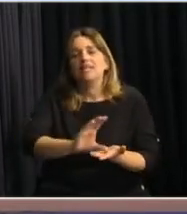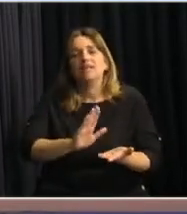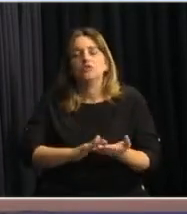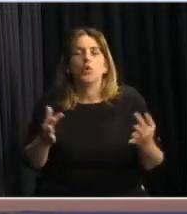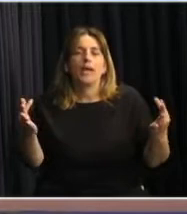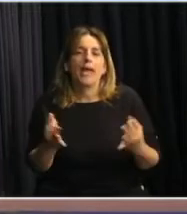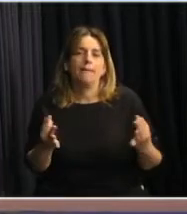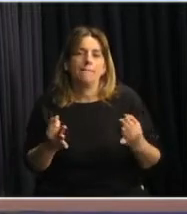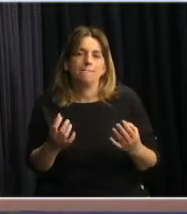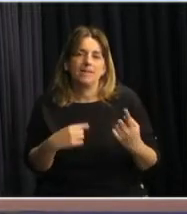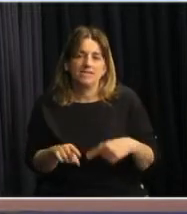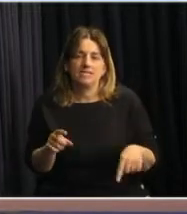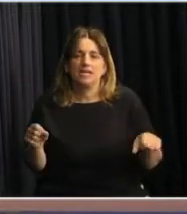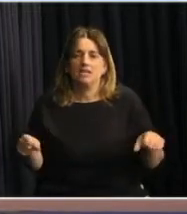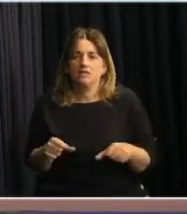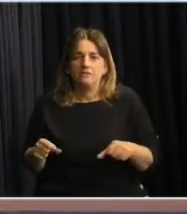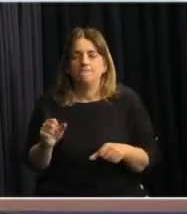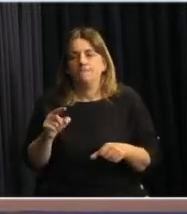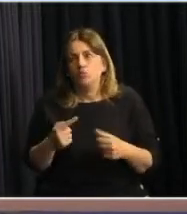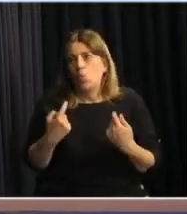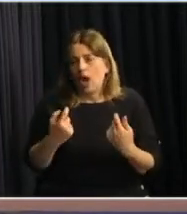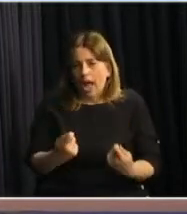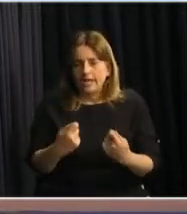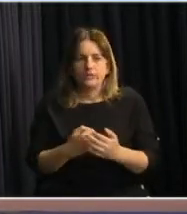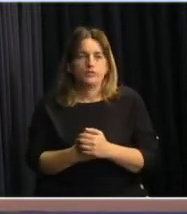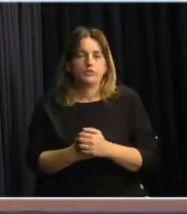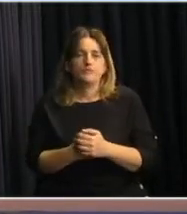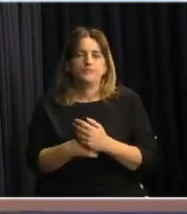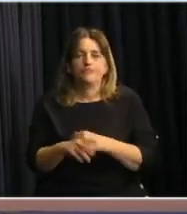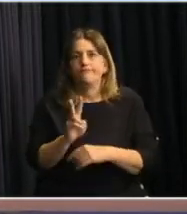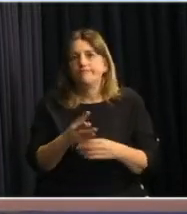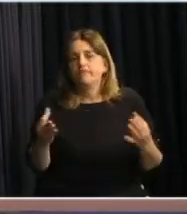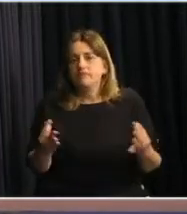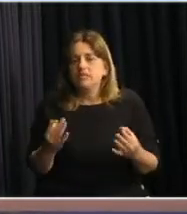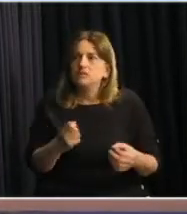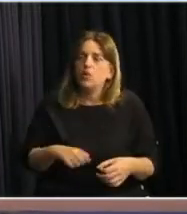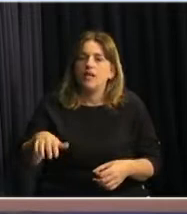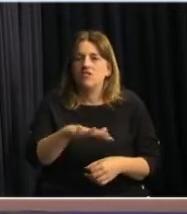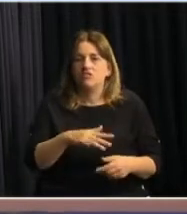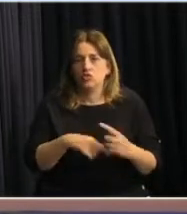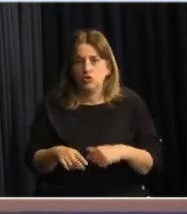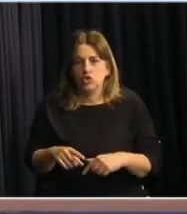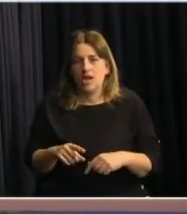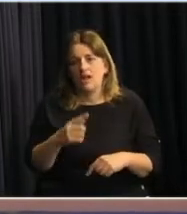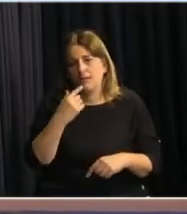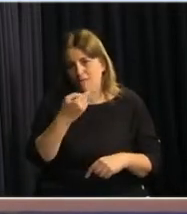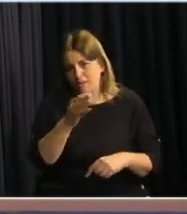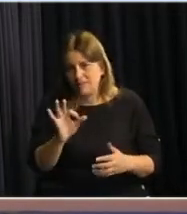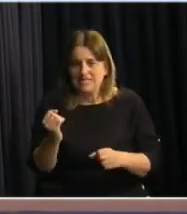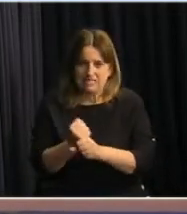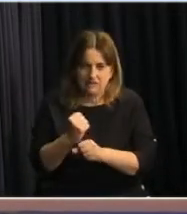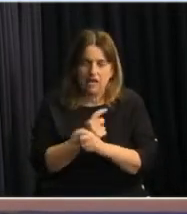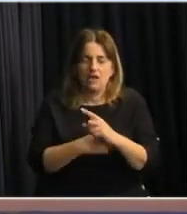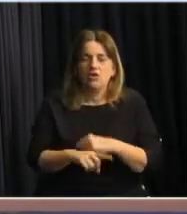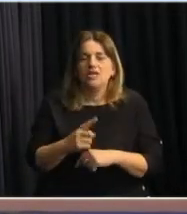especialmente las erogaciones, los gastos en seguridad social, que tienen que ver con el empleo y con el seguro de